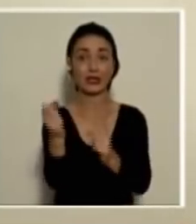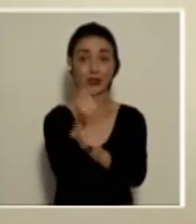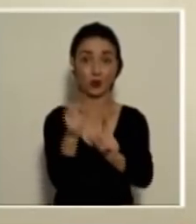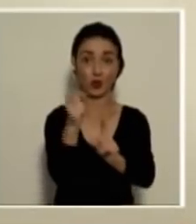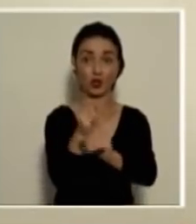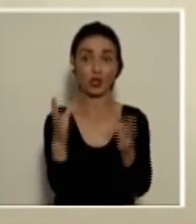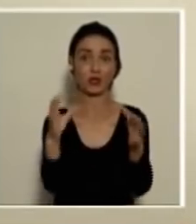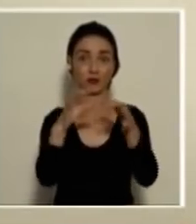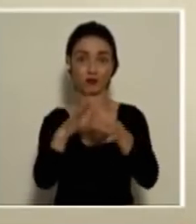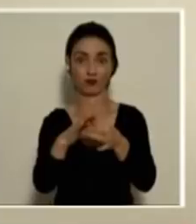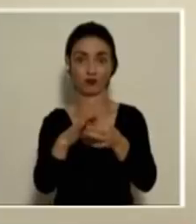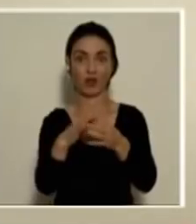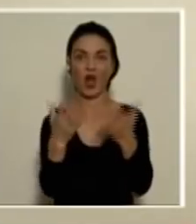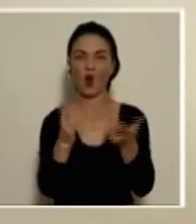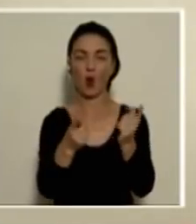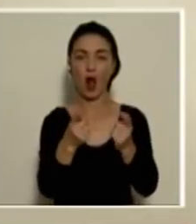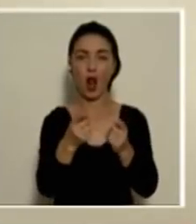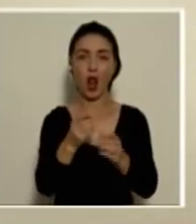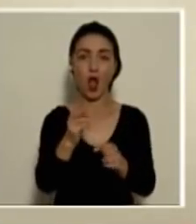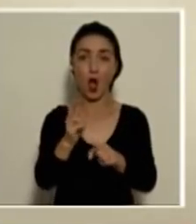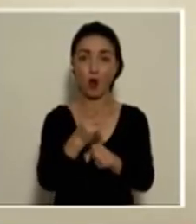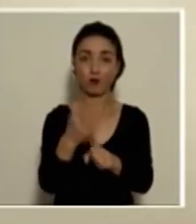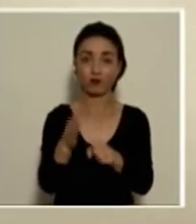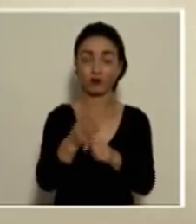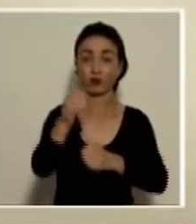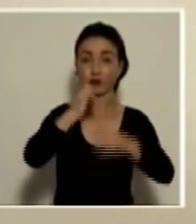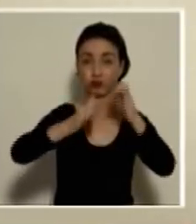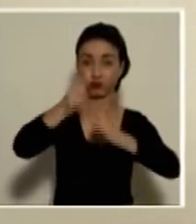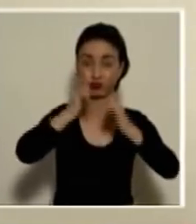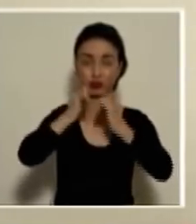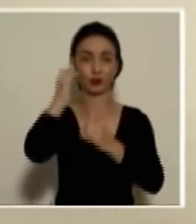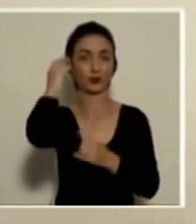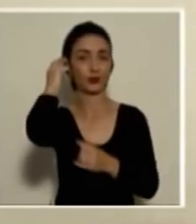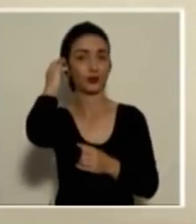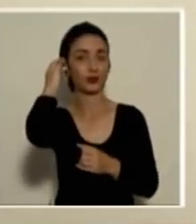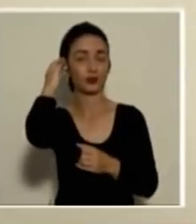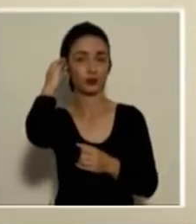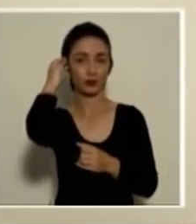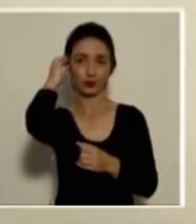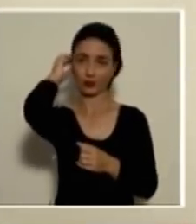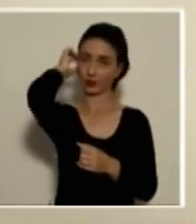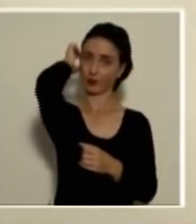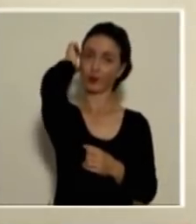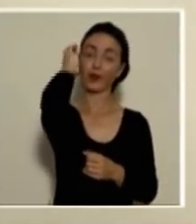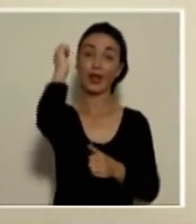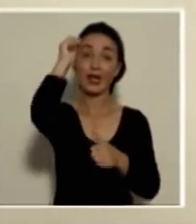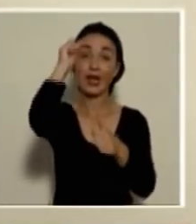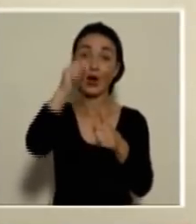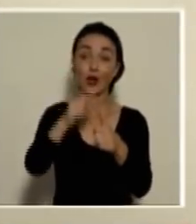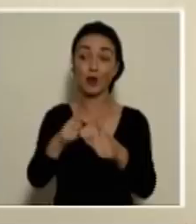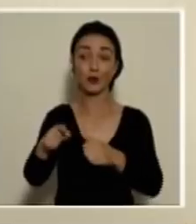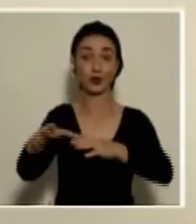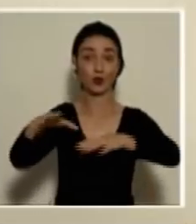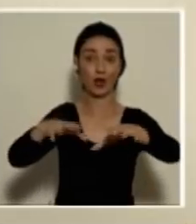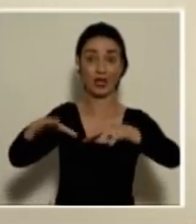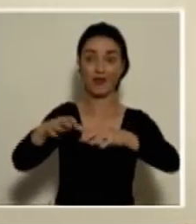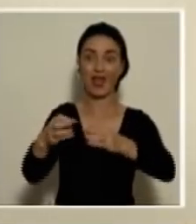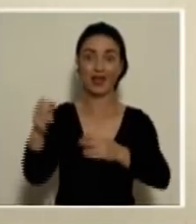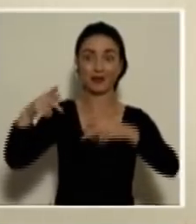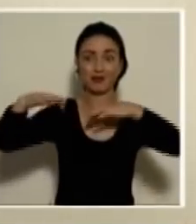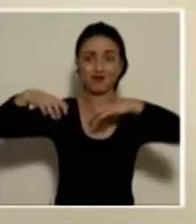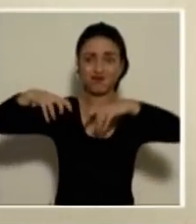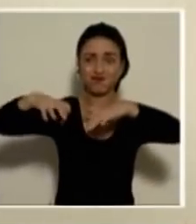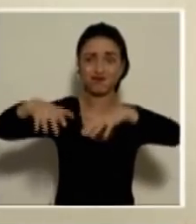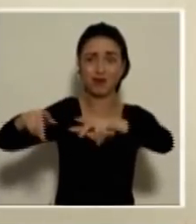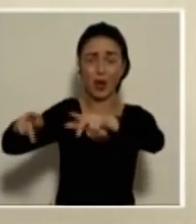asociados al consumo de licor. Y recordemos que en este momento eso es una actividad que genera aglomeración y por